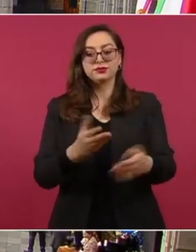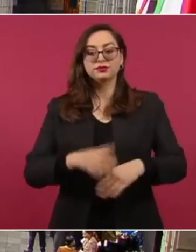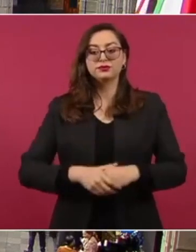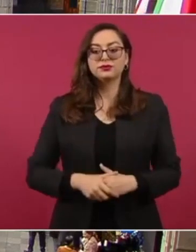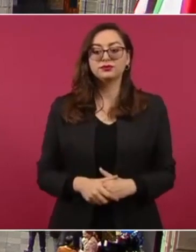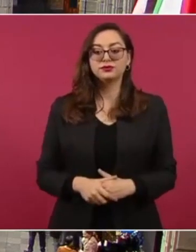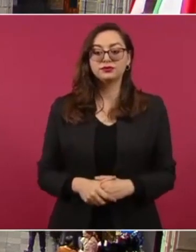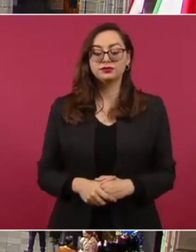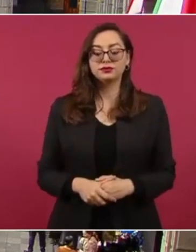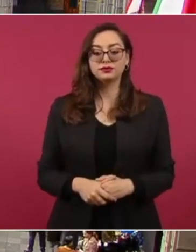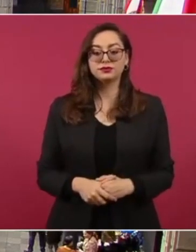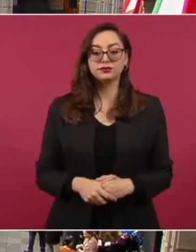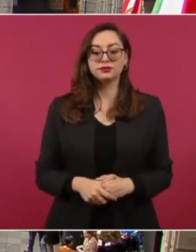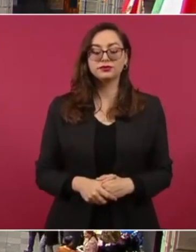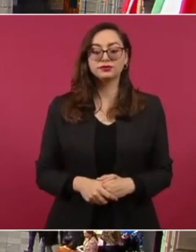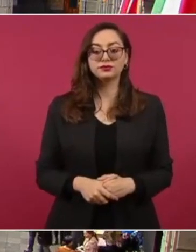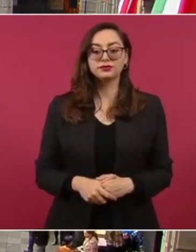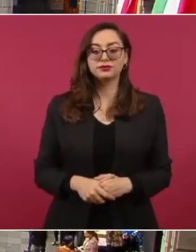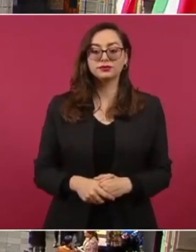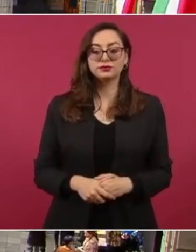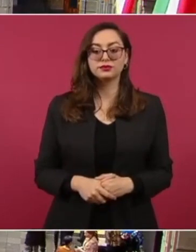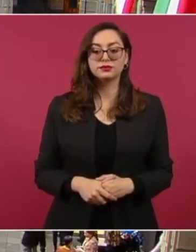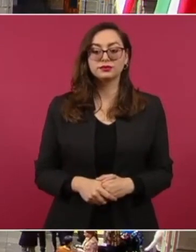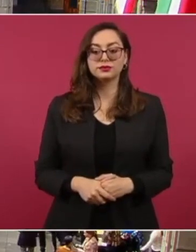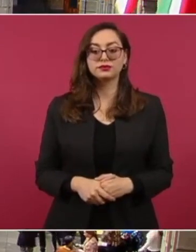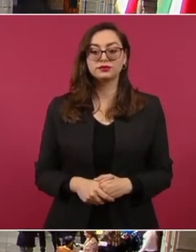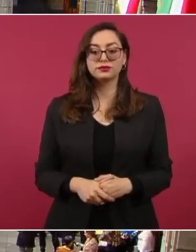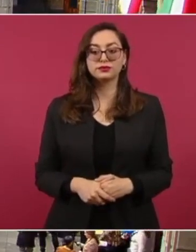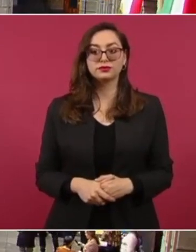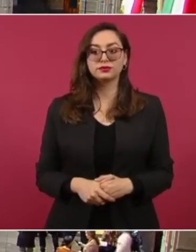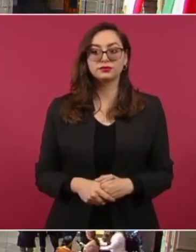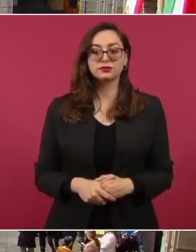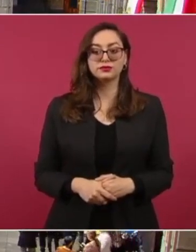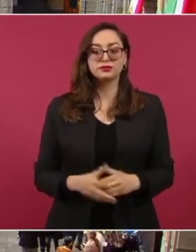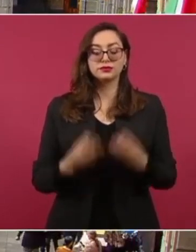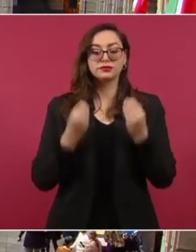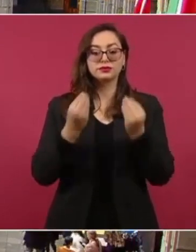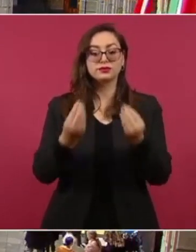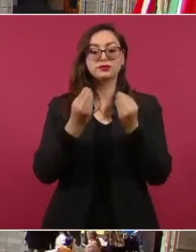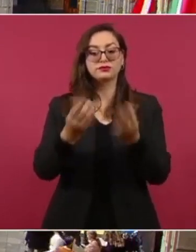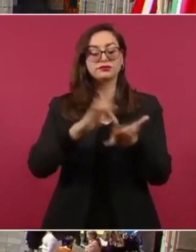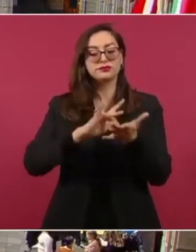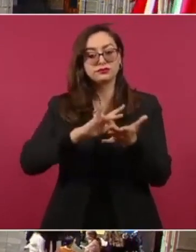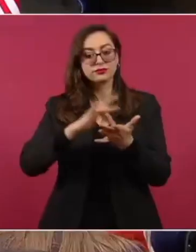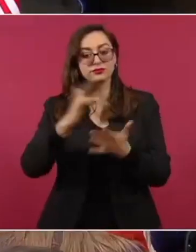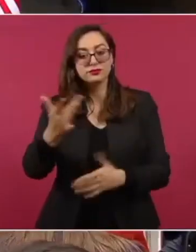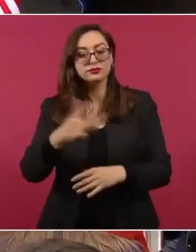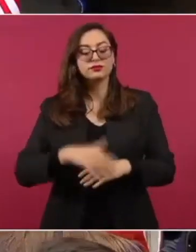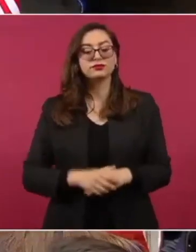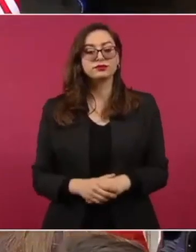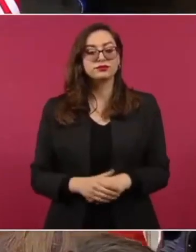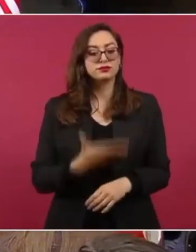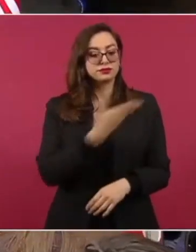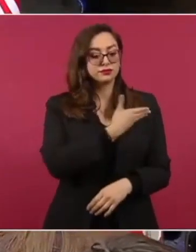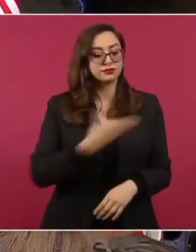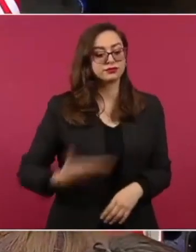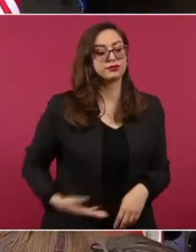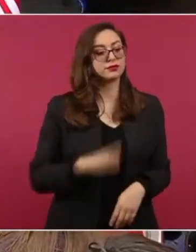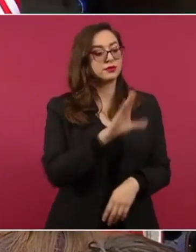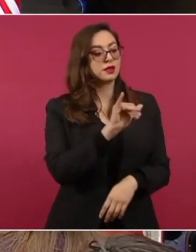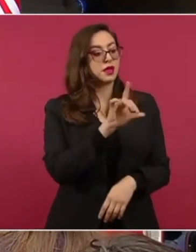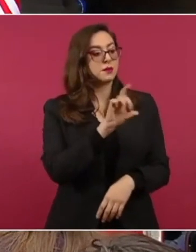Agradezco de manera sincera la participación del presidente Biden